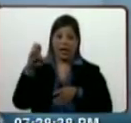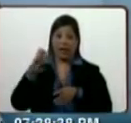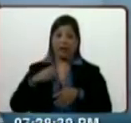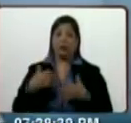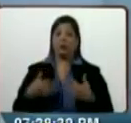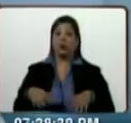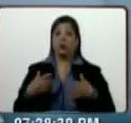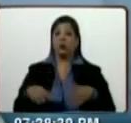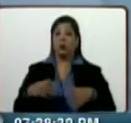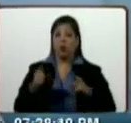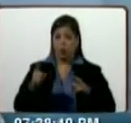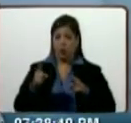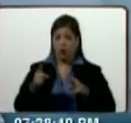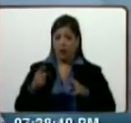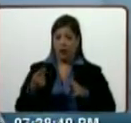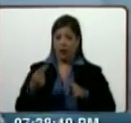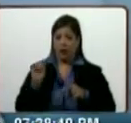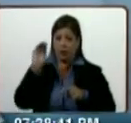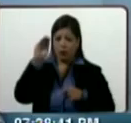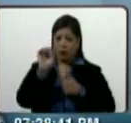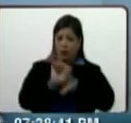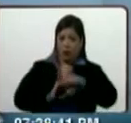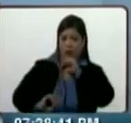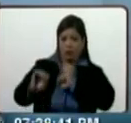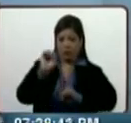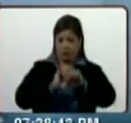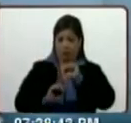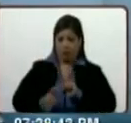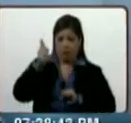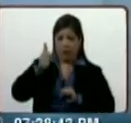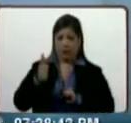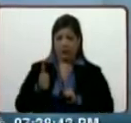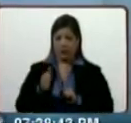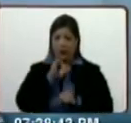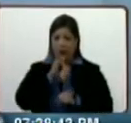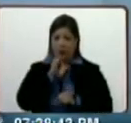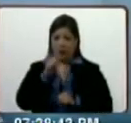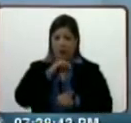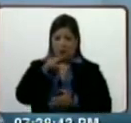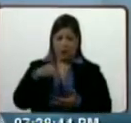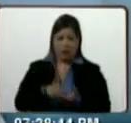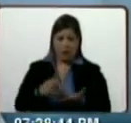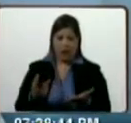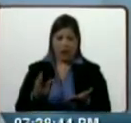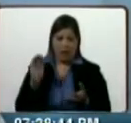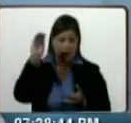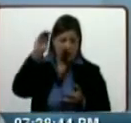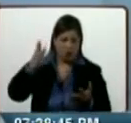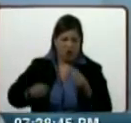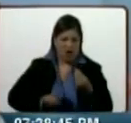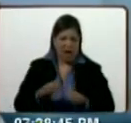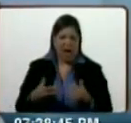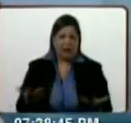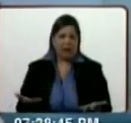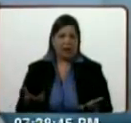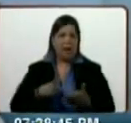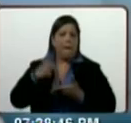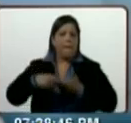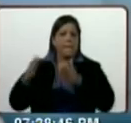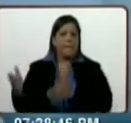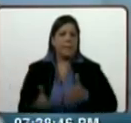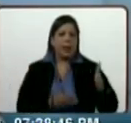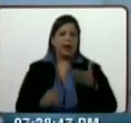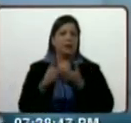¿tienen ustedes previsto otro tipo de acciones para el resguardo del sistema de información nacional? ¿Tienen previsto otros escenarios u otros mecanismos por los cuales